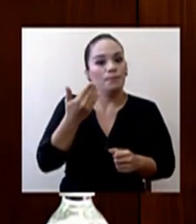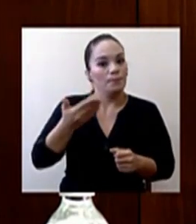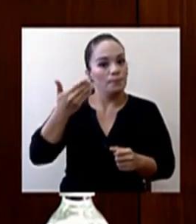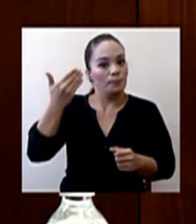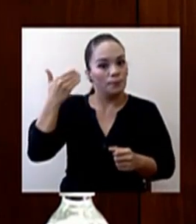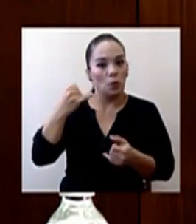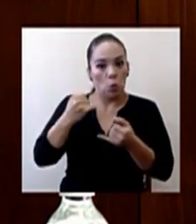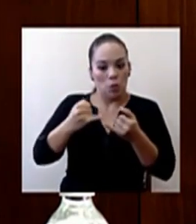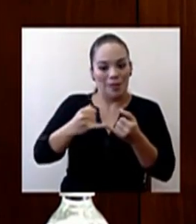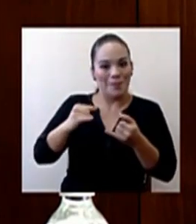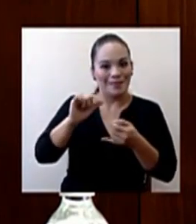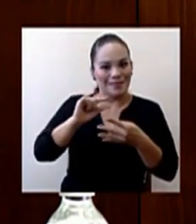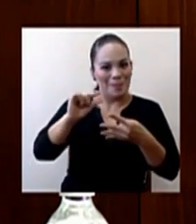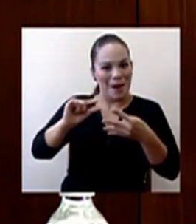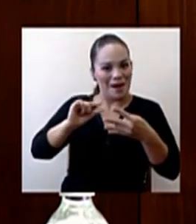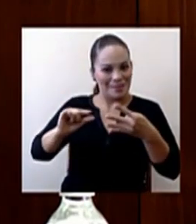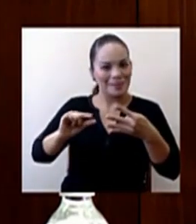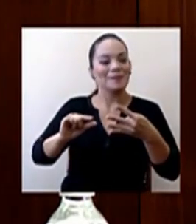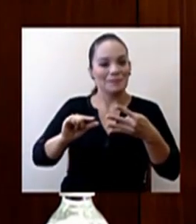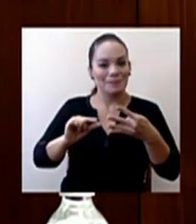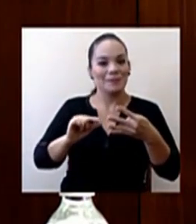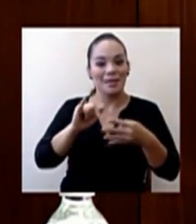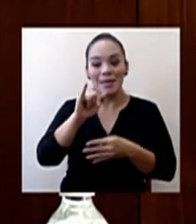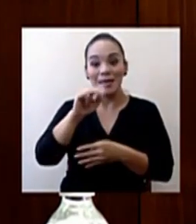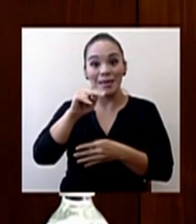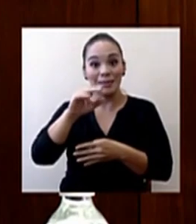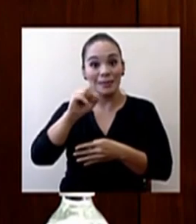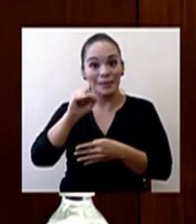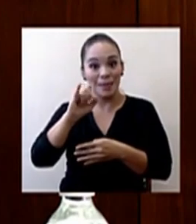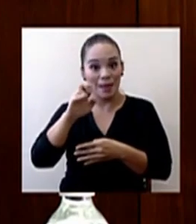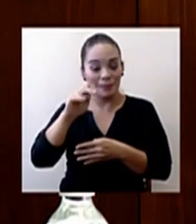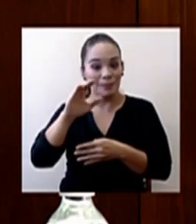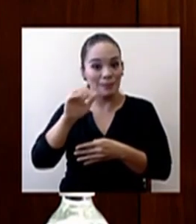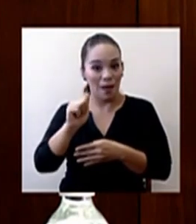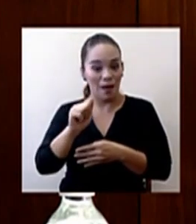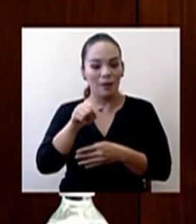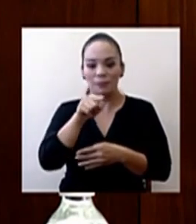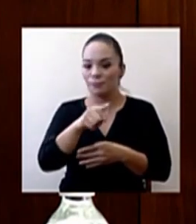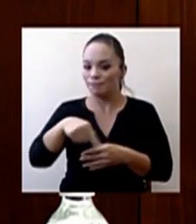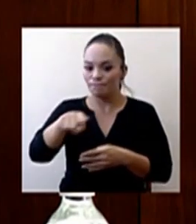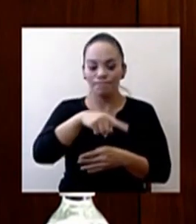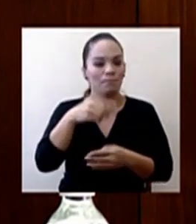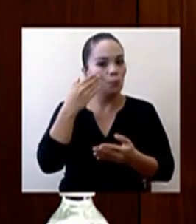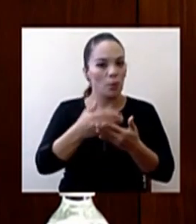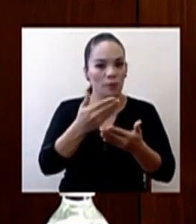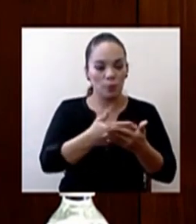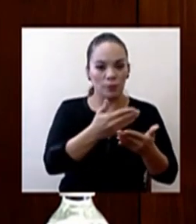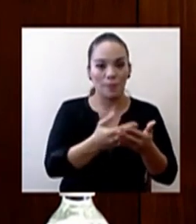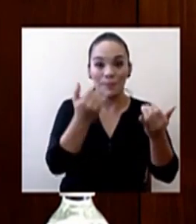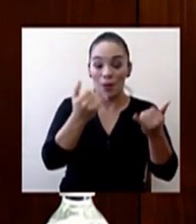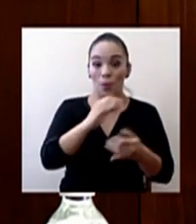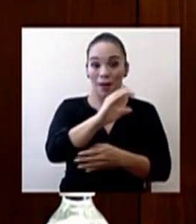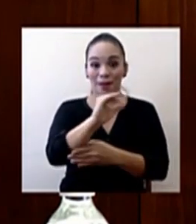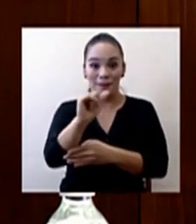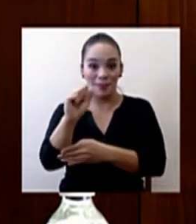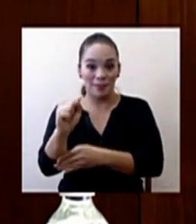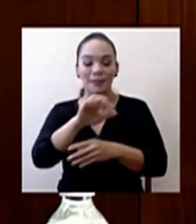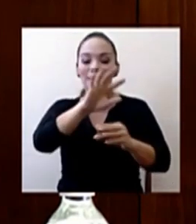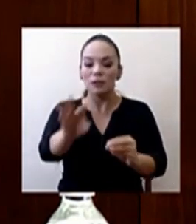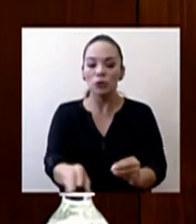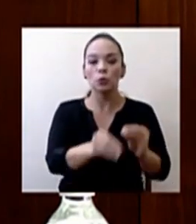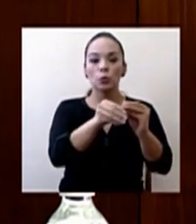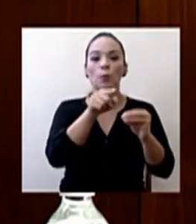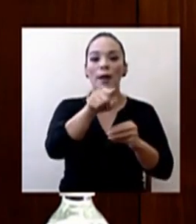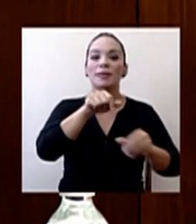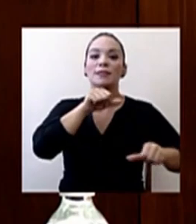estas últimas semanas. Inicialmente Inciensa hacía todas las pruebas, ahora ya la caja se suma a ese